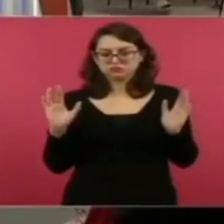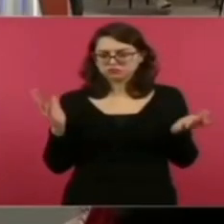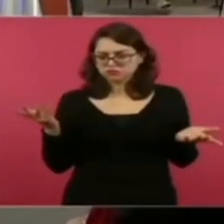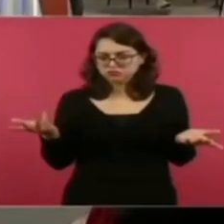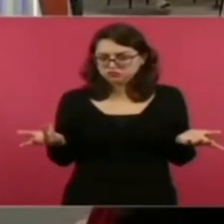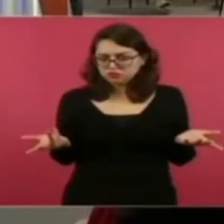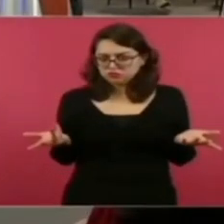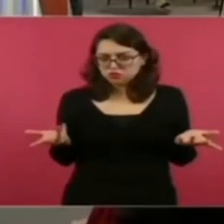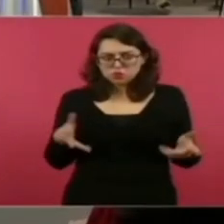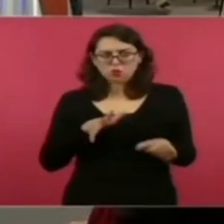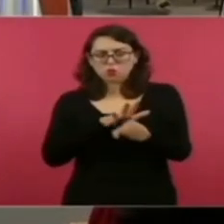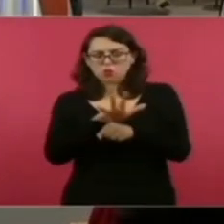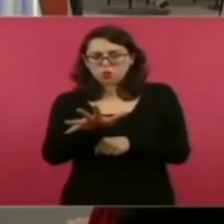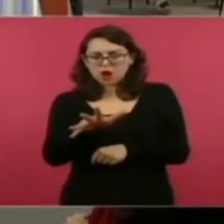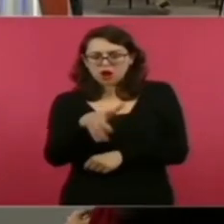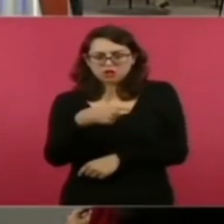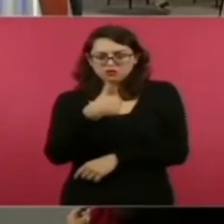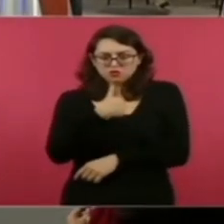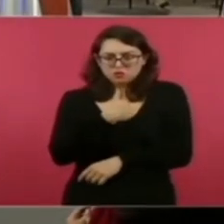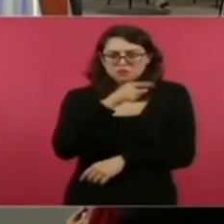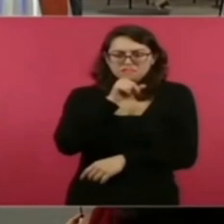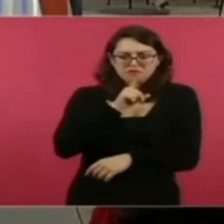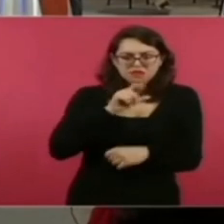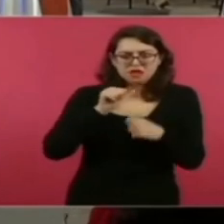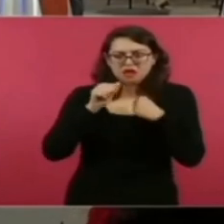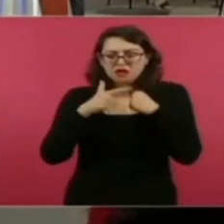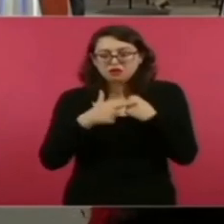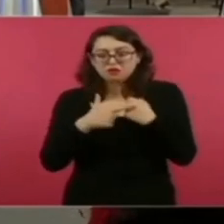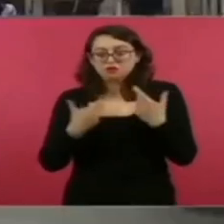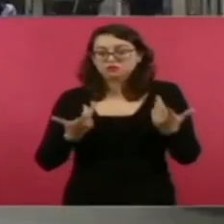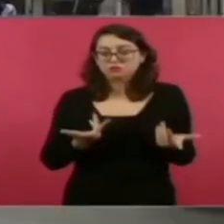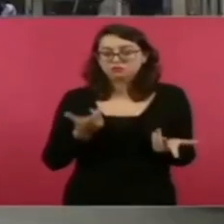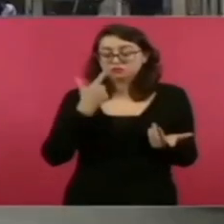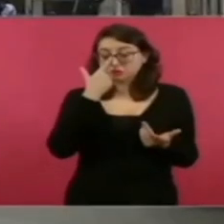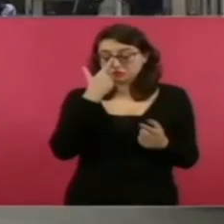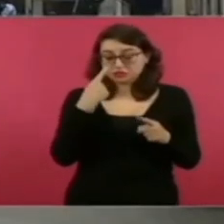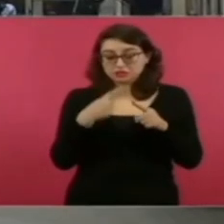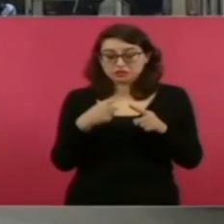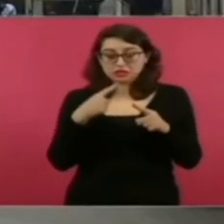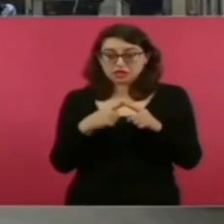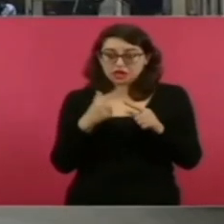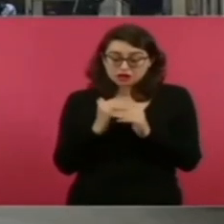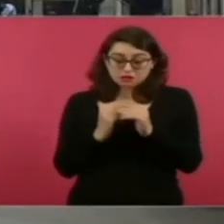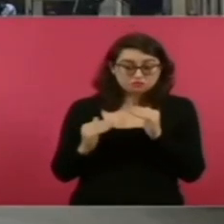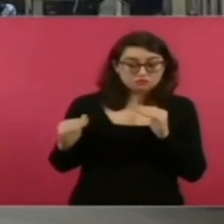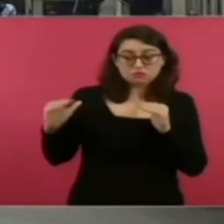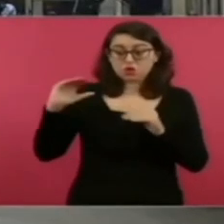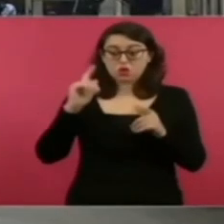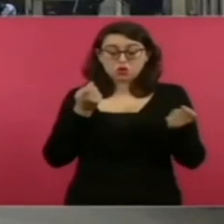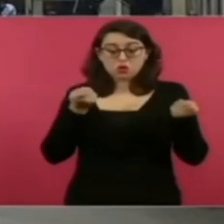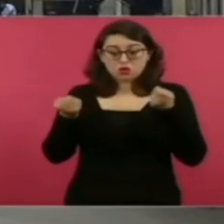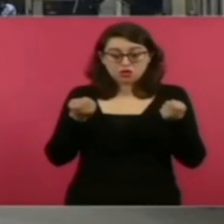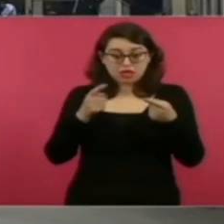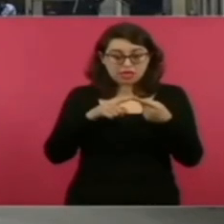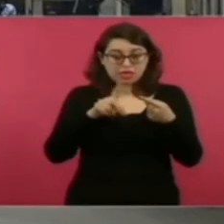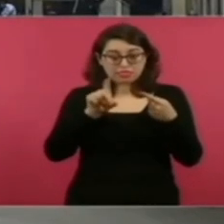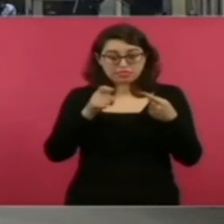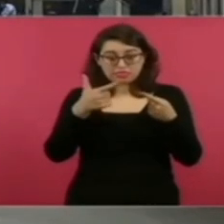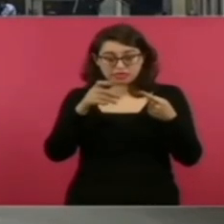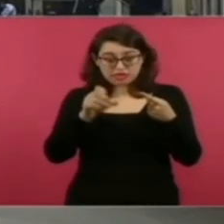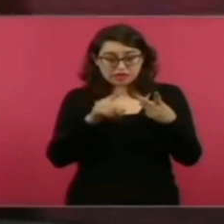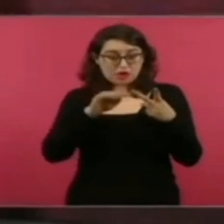mentira estoy expresando? ¿Qué no los de arriba son Diego, Fox, Salinas, etcétera?